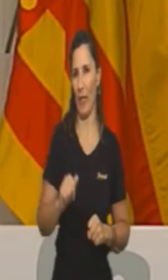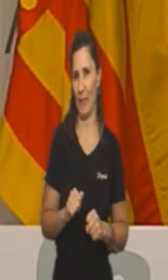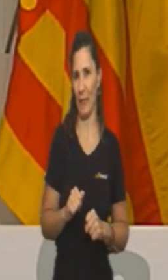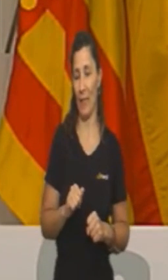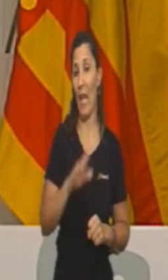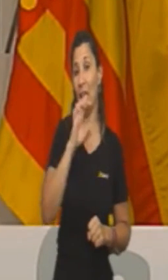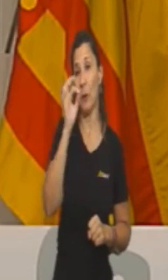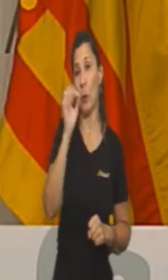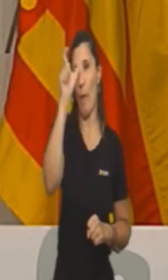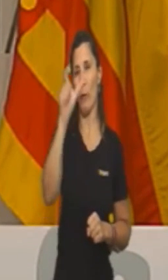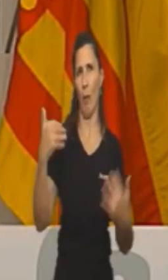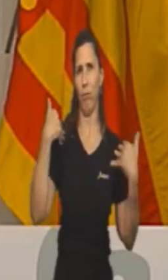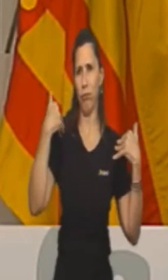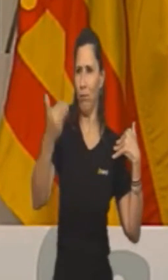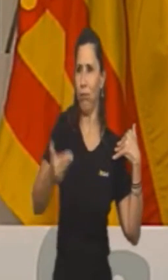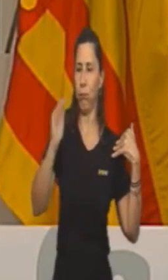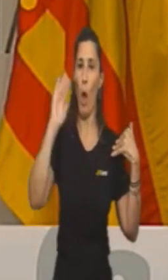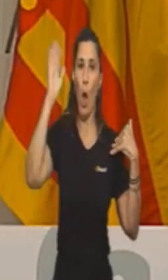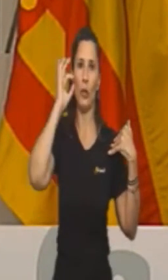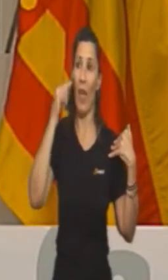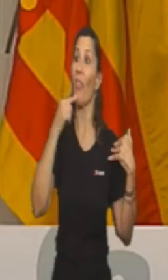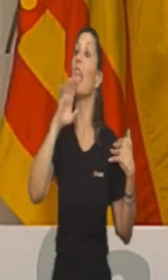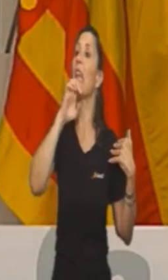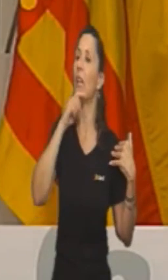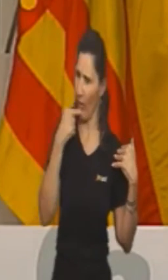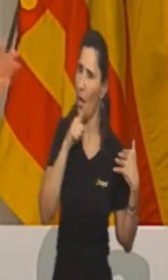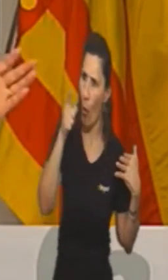Ha sido una consellera. Pues que la destapen.